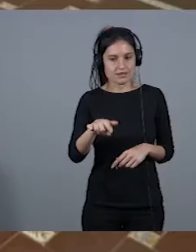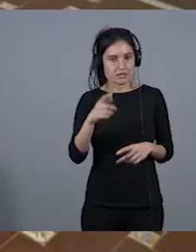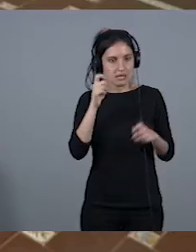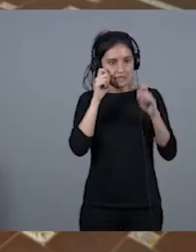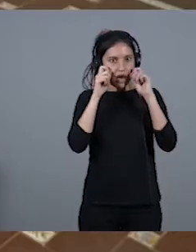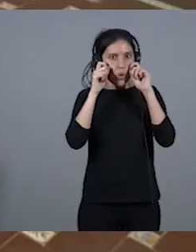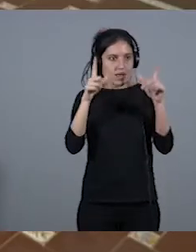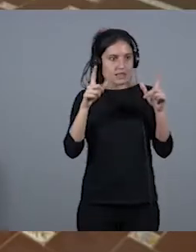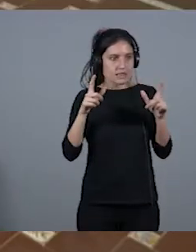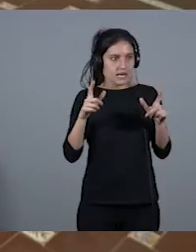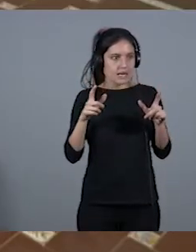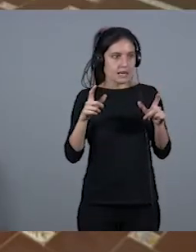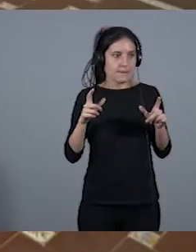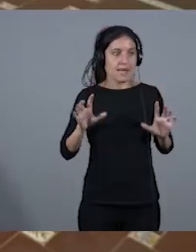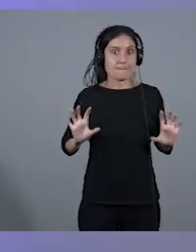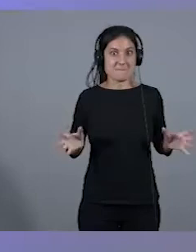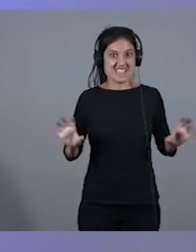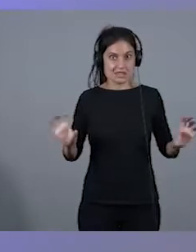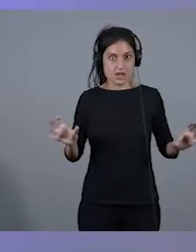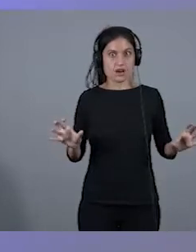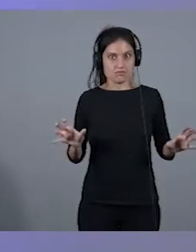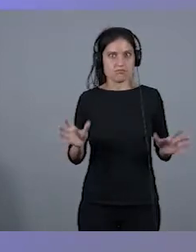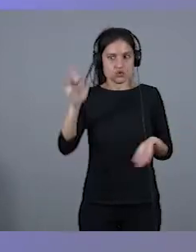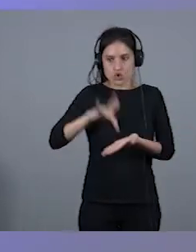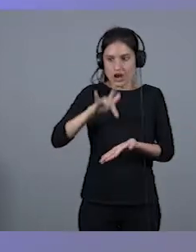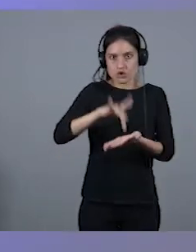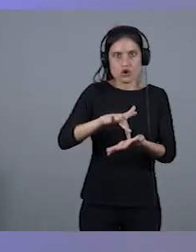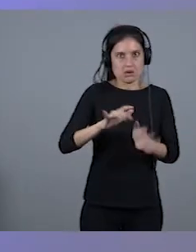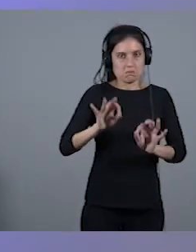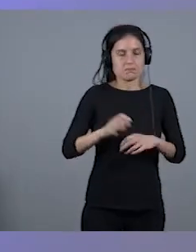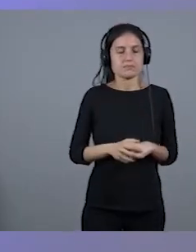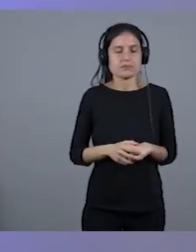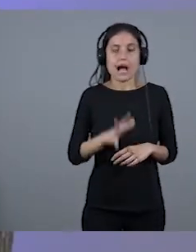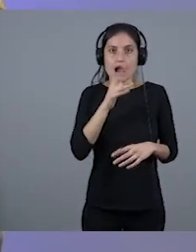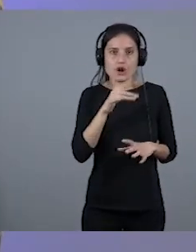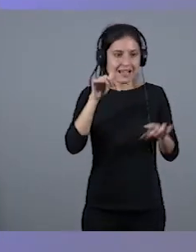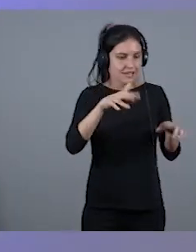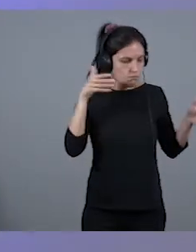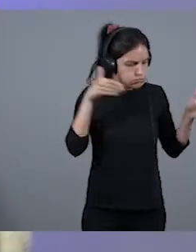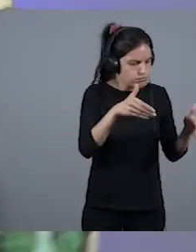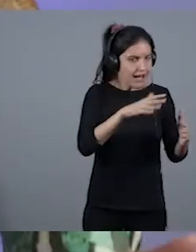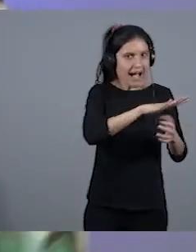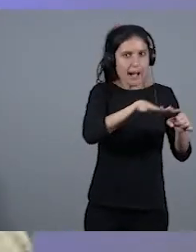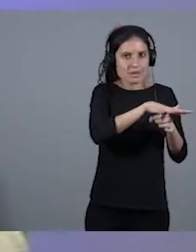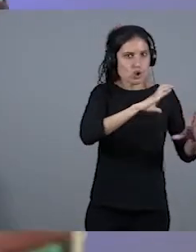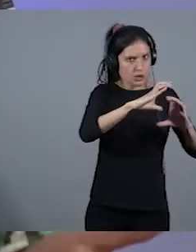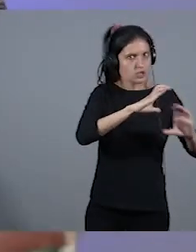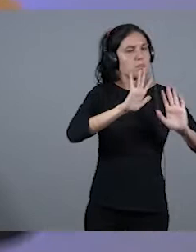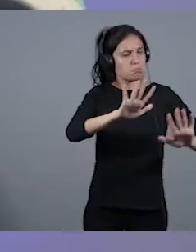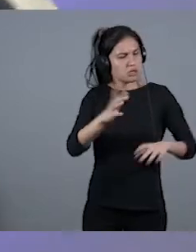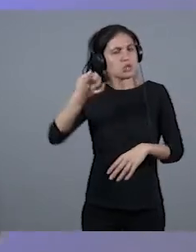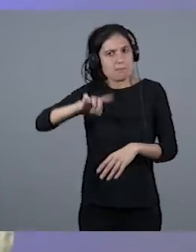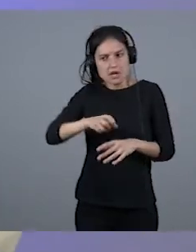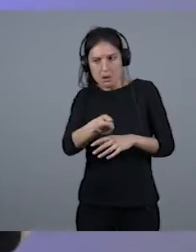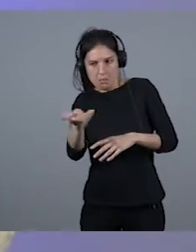en todas las parcelas, lo que pasa es que nosotros nos estamos ciñendo al mundo de la comunicación, pero ¿qué está pasando? Y tú dices, bueno, quiere decir,